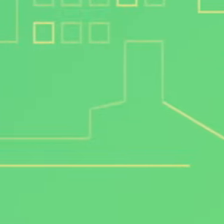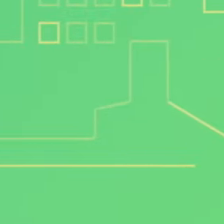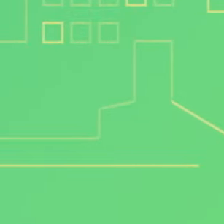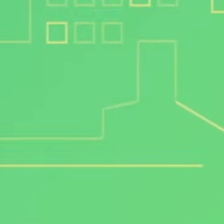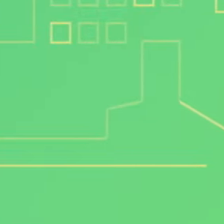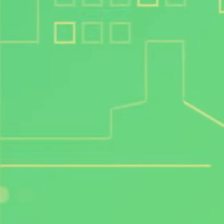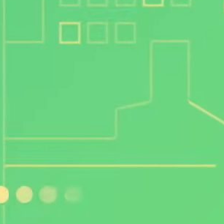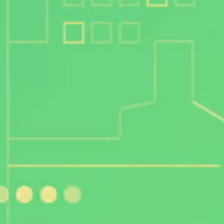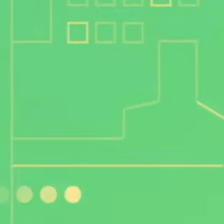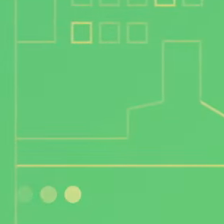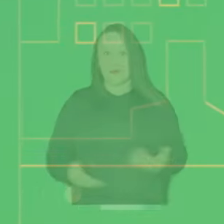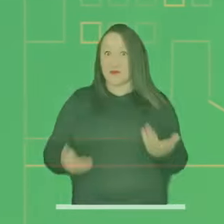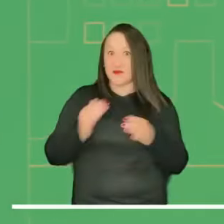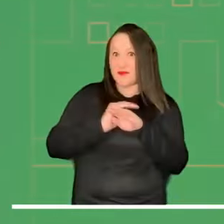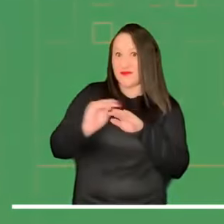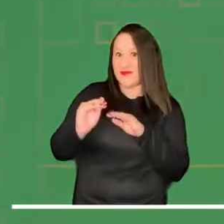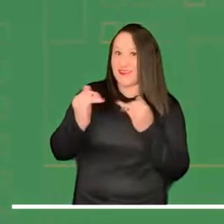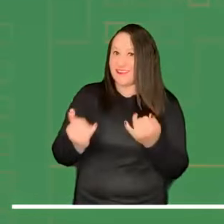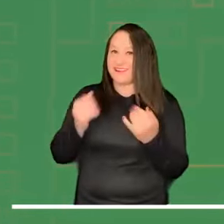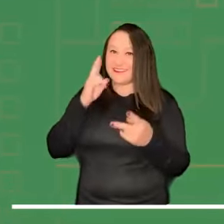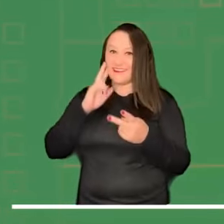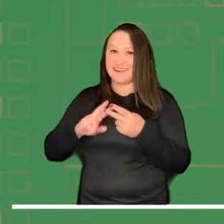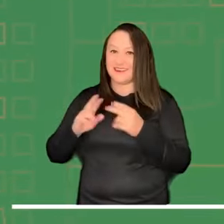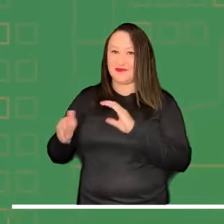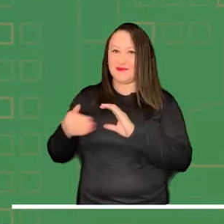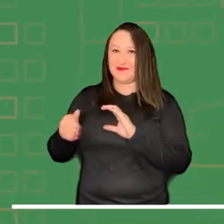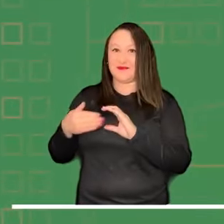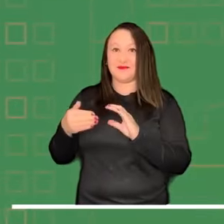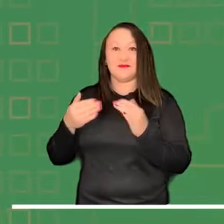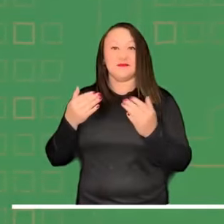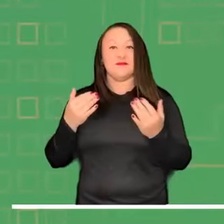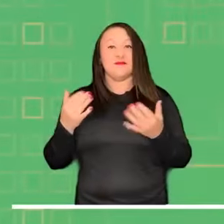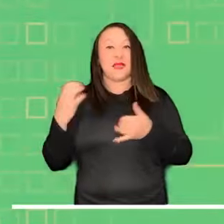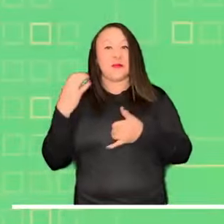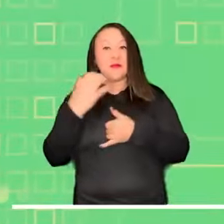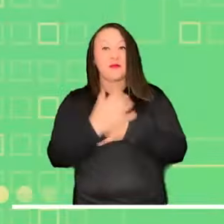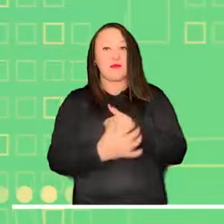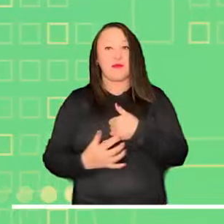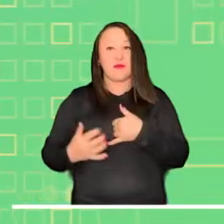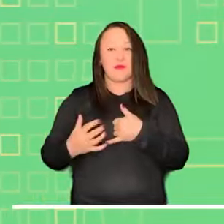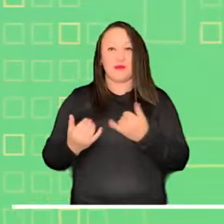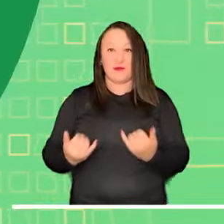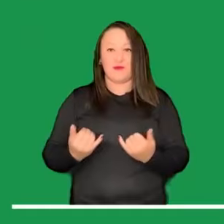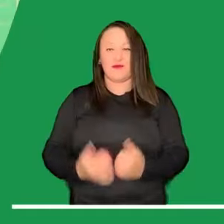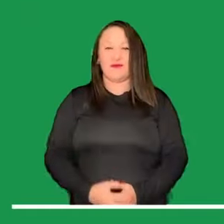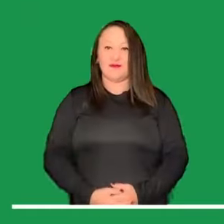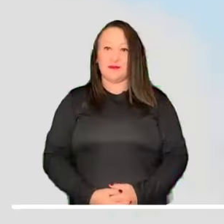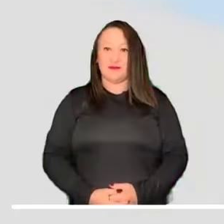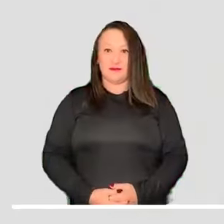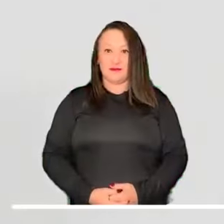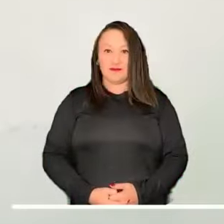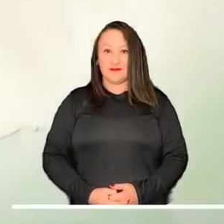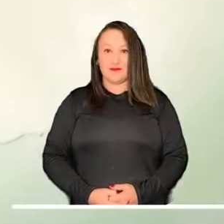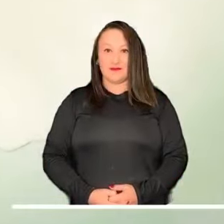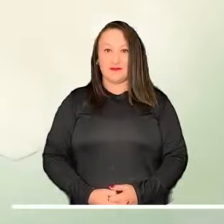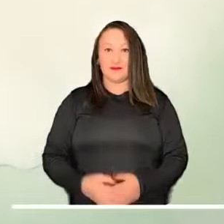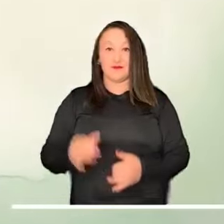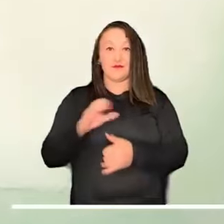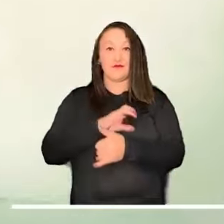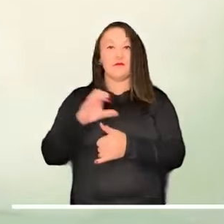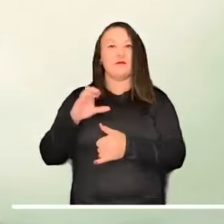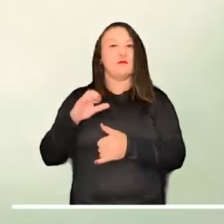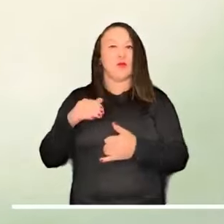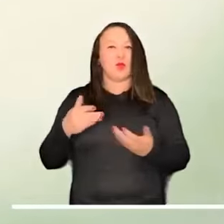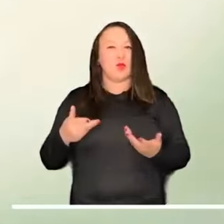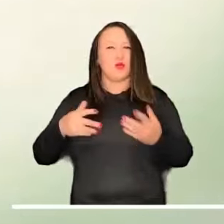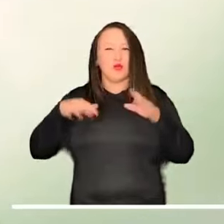Los invitamos a conocer el pronóstico del tiempo de cada una de las regiones del país. En el